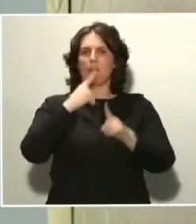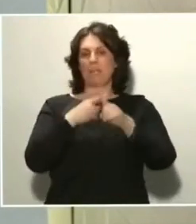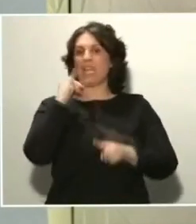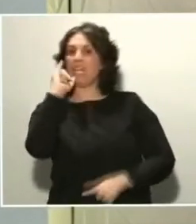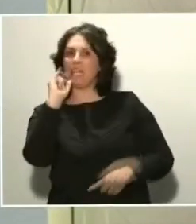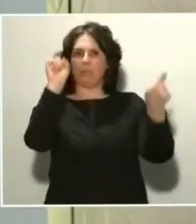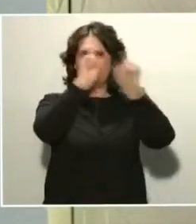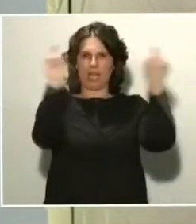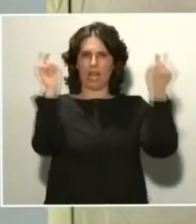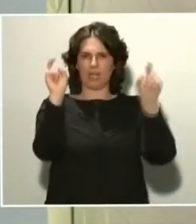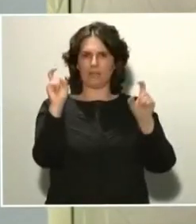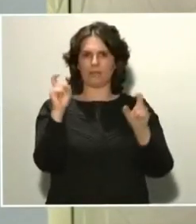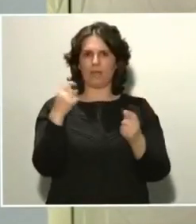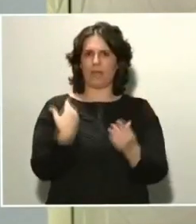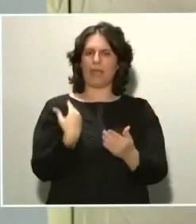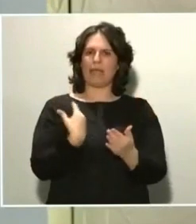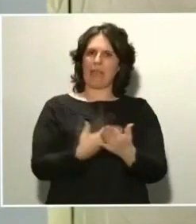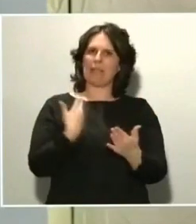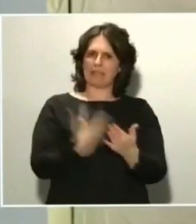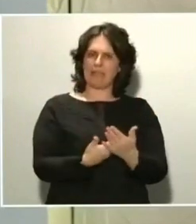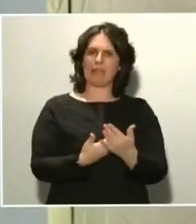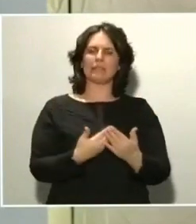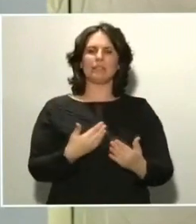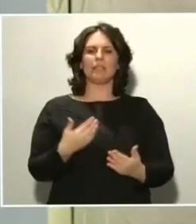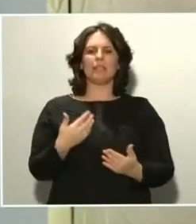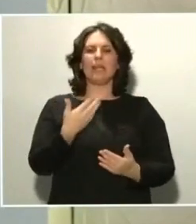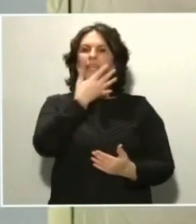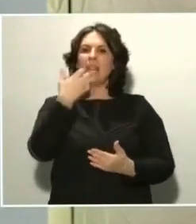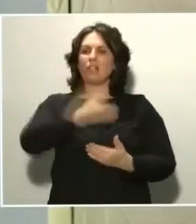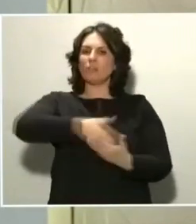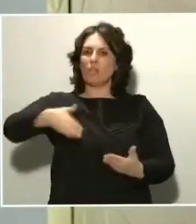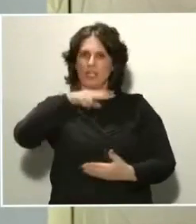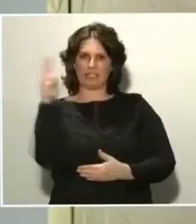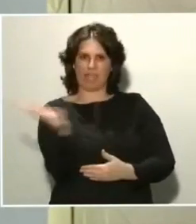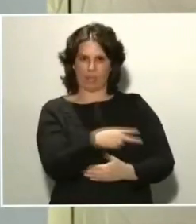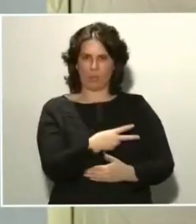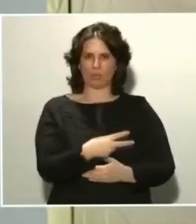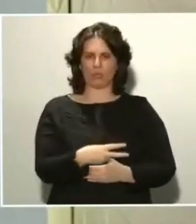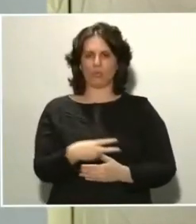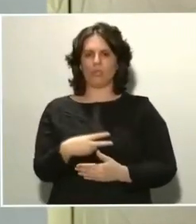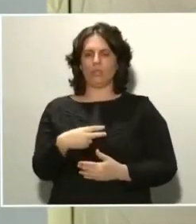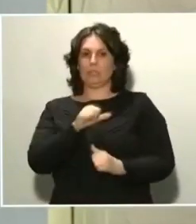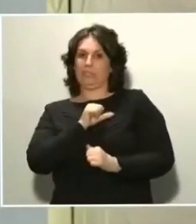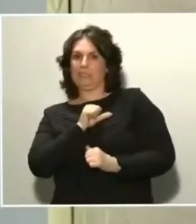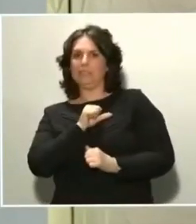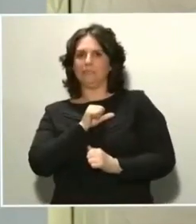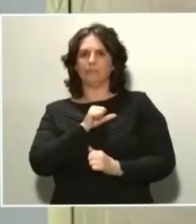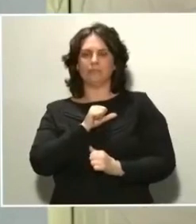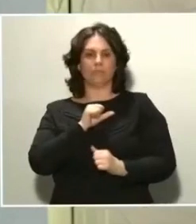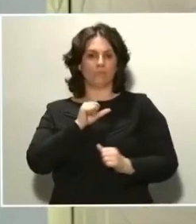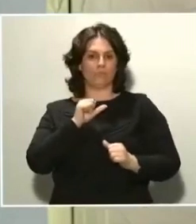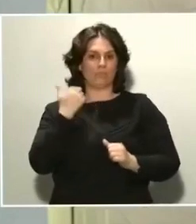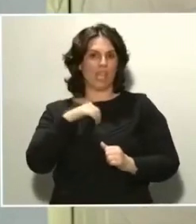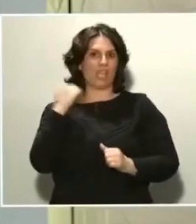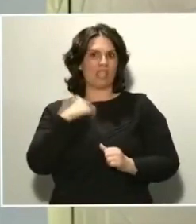de garantías y con una movilización de hasta 500 millones de euros, que esperamos que empiecen a trabajar en